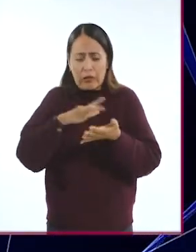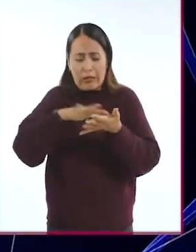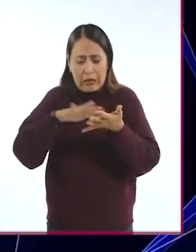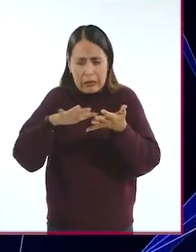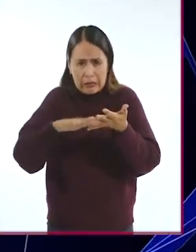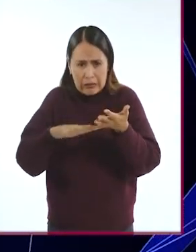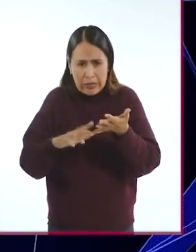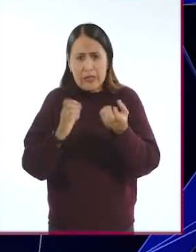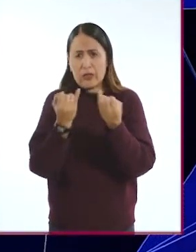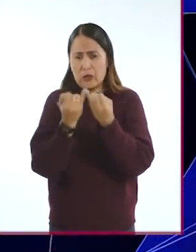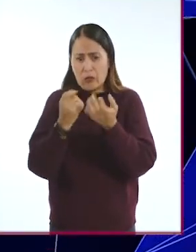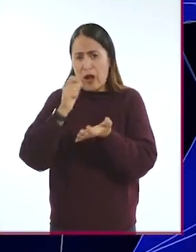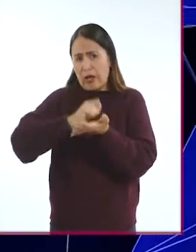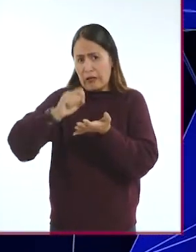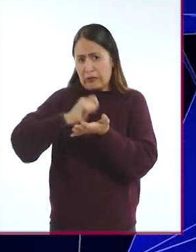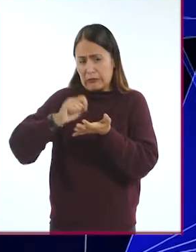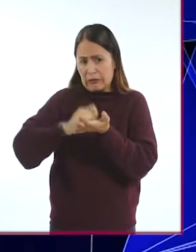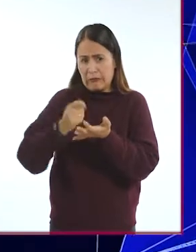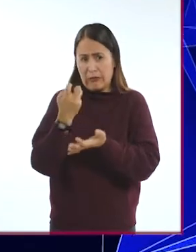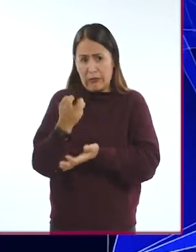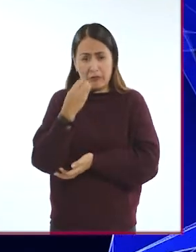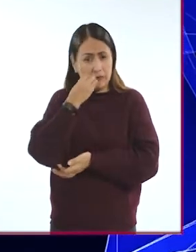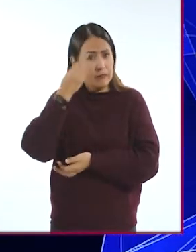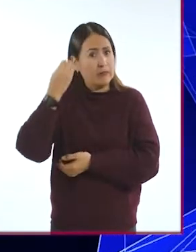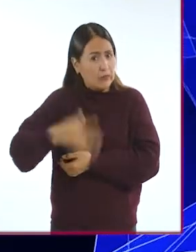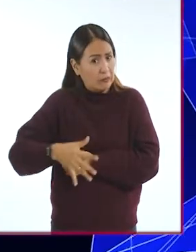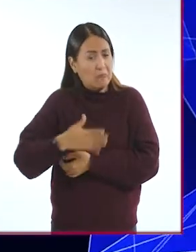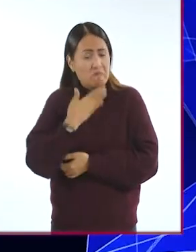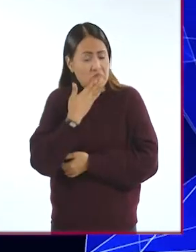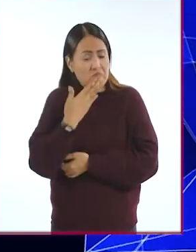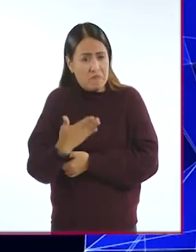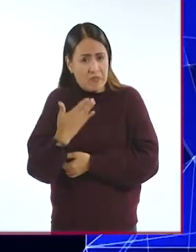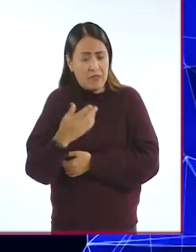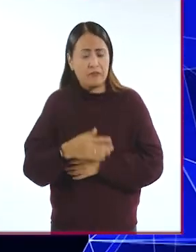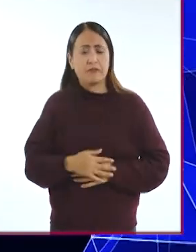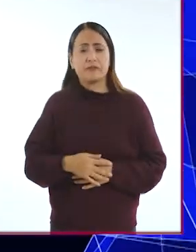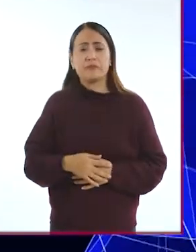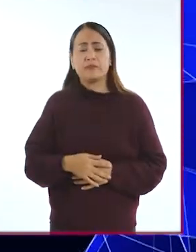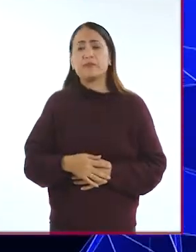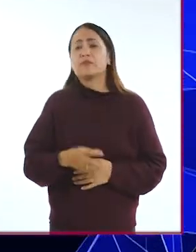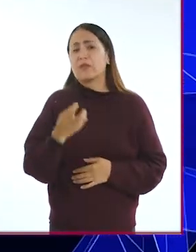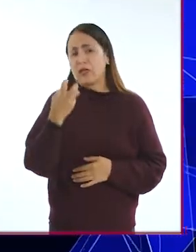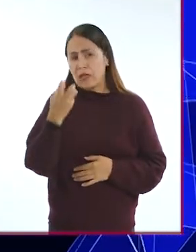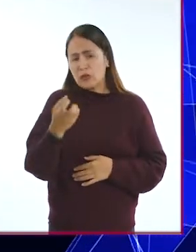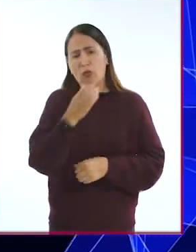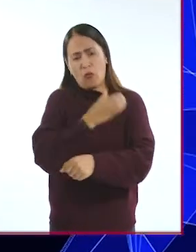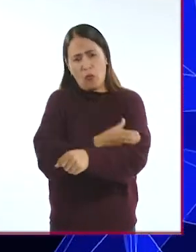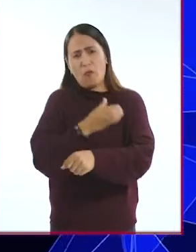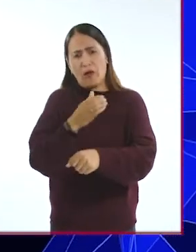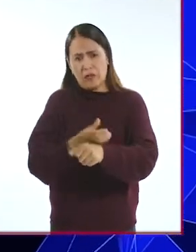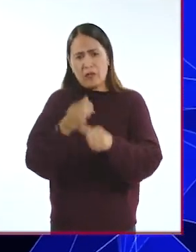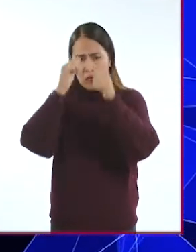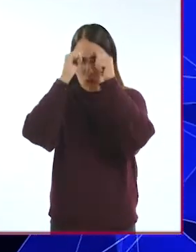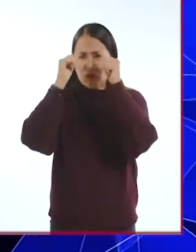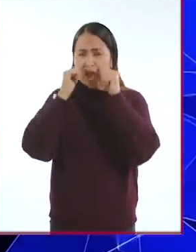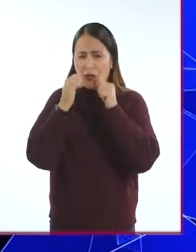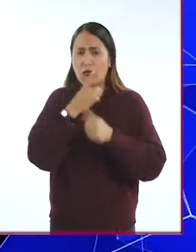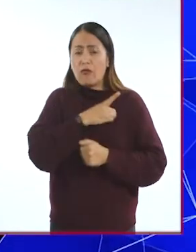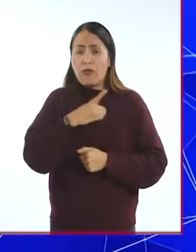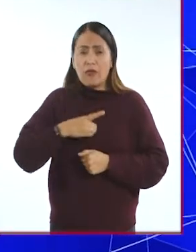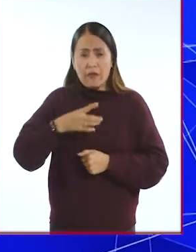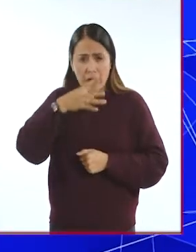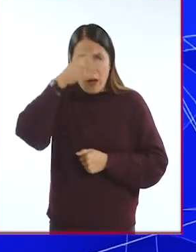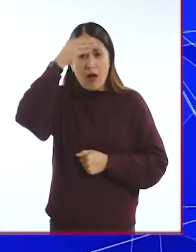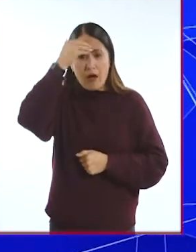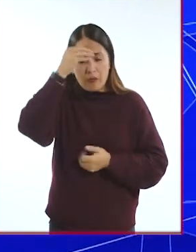maravilla. Yo creo que es una de las partes fundamentales que todo compañero ciego tiene que aprender